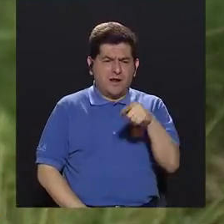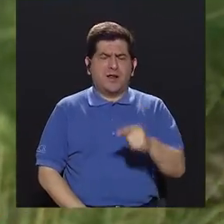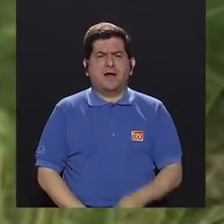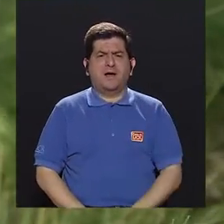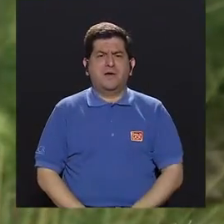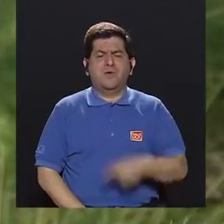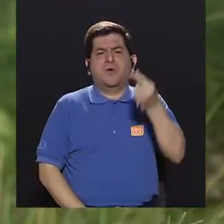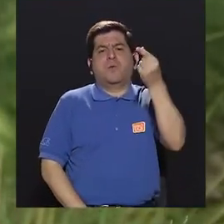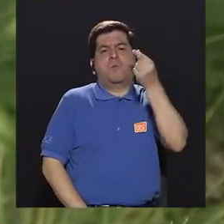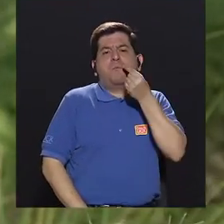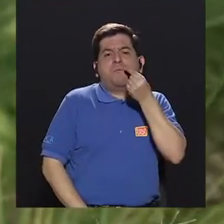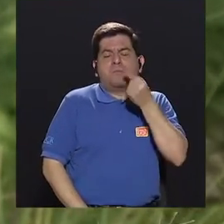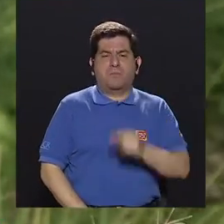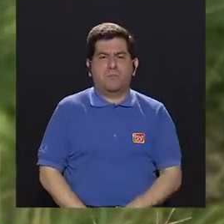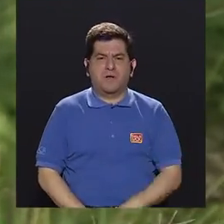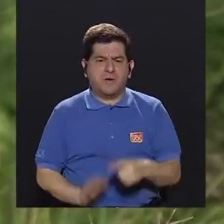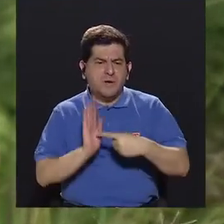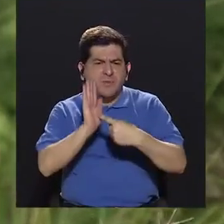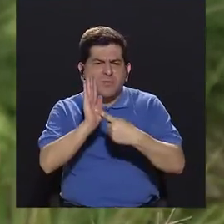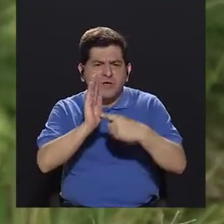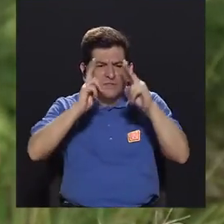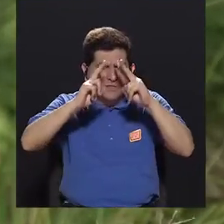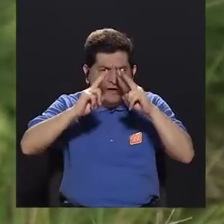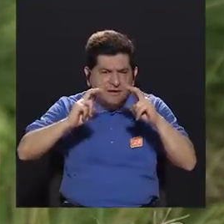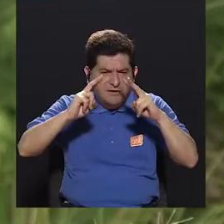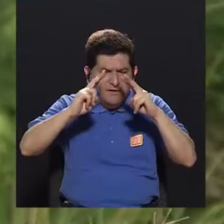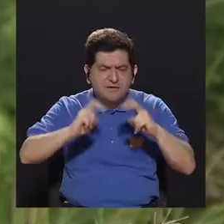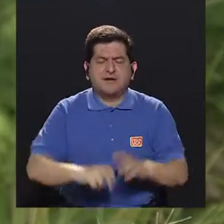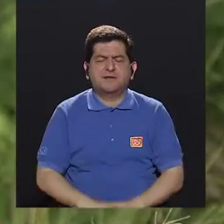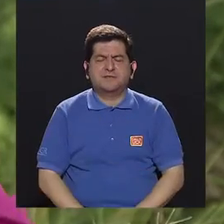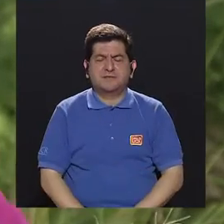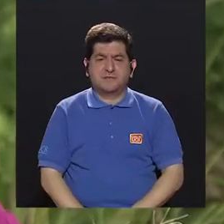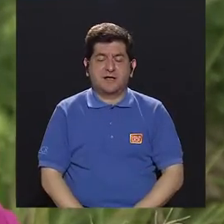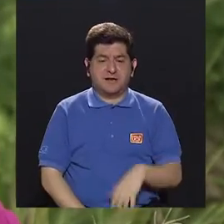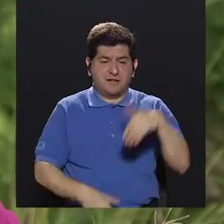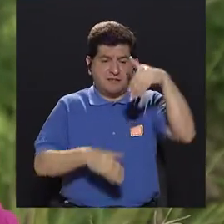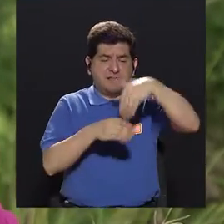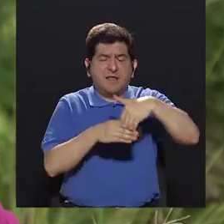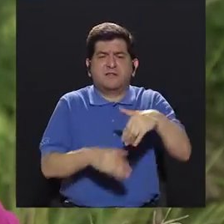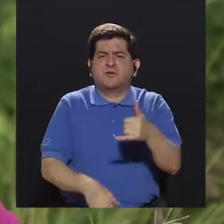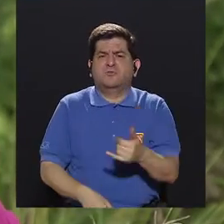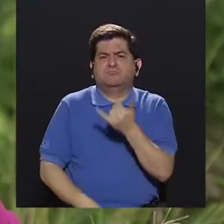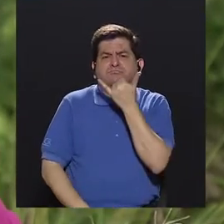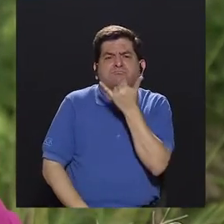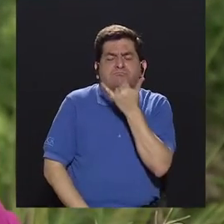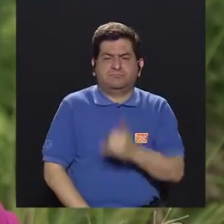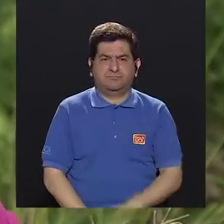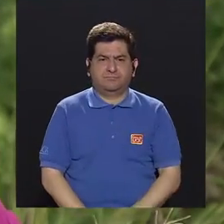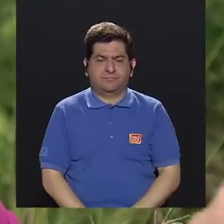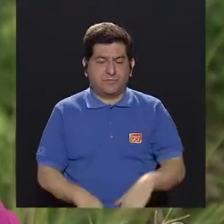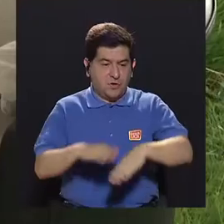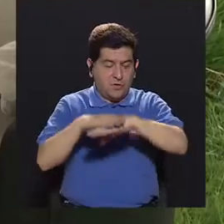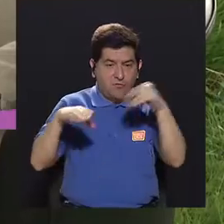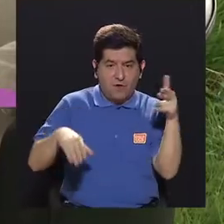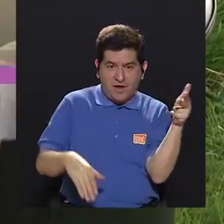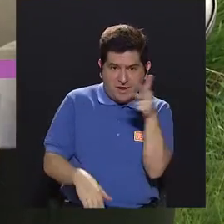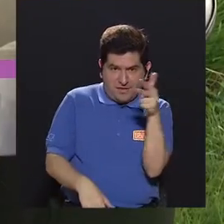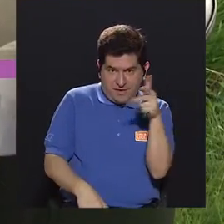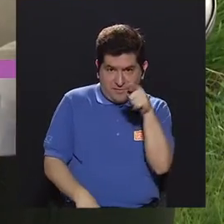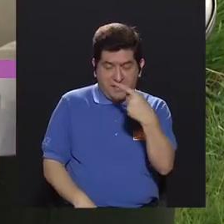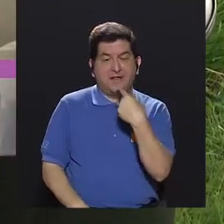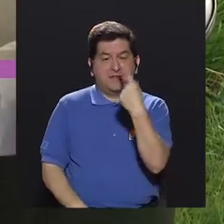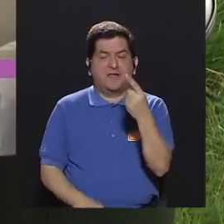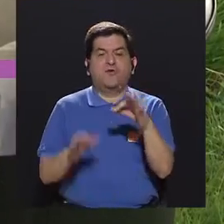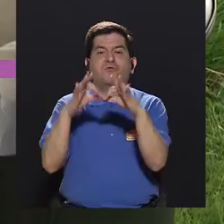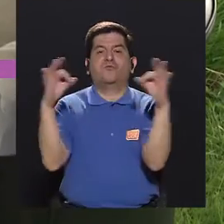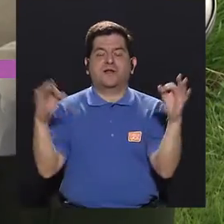es un indicador, y nos invita a estar revisando qué es lo que pasa dentro de nosotros. Extra cámaras, usted